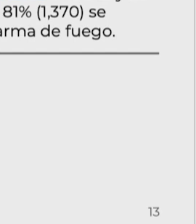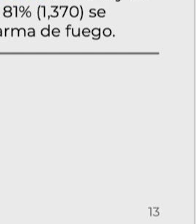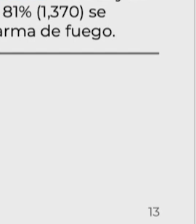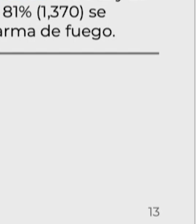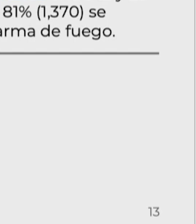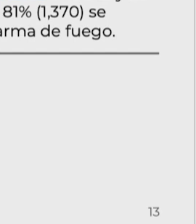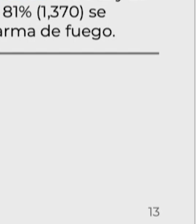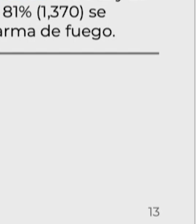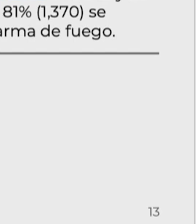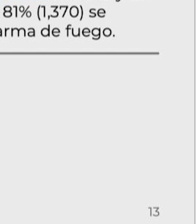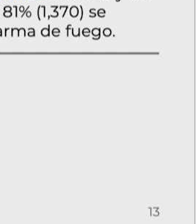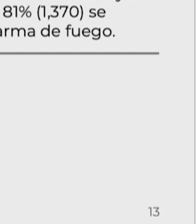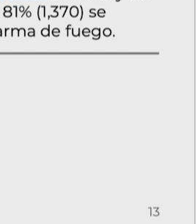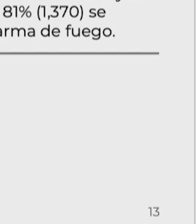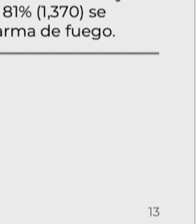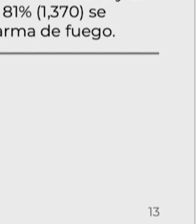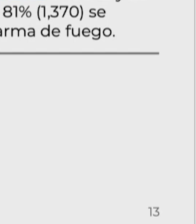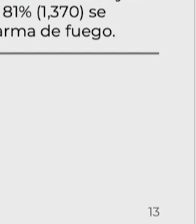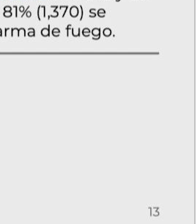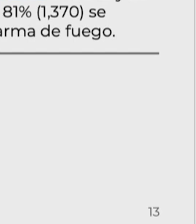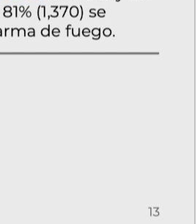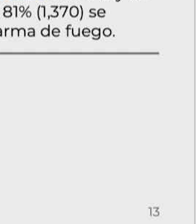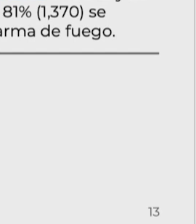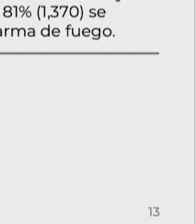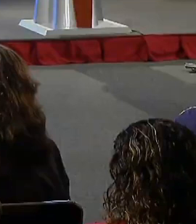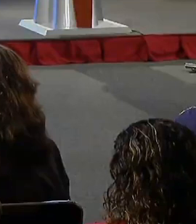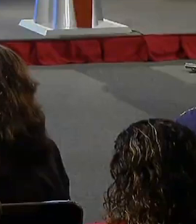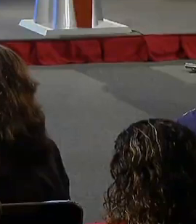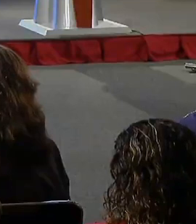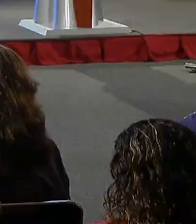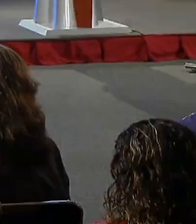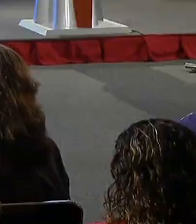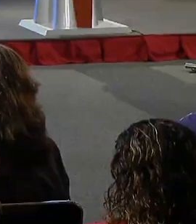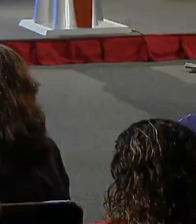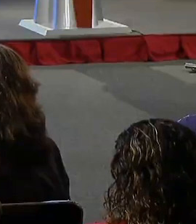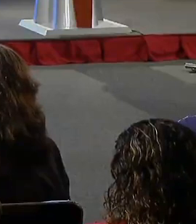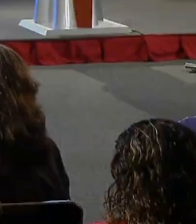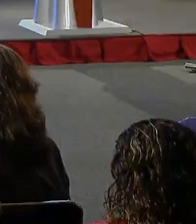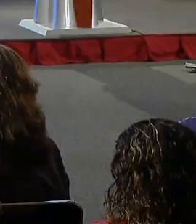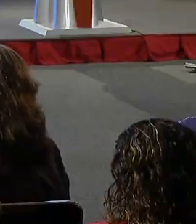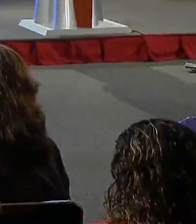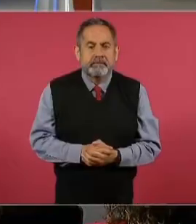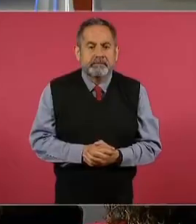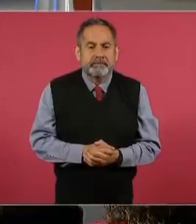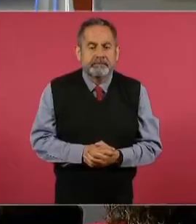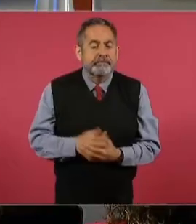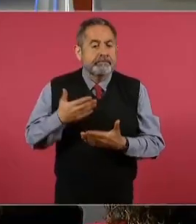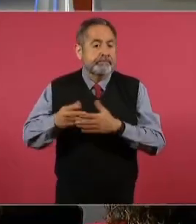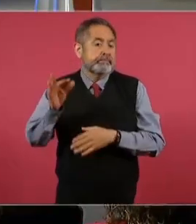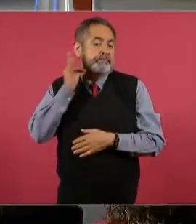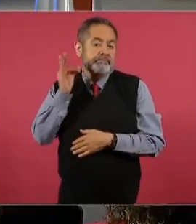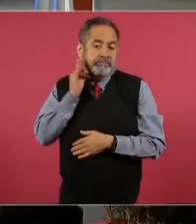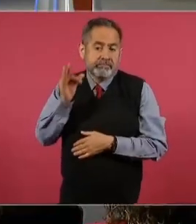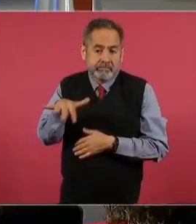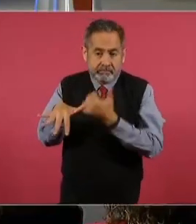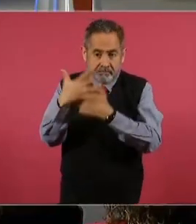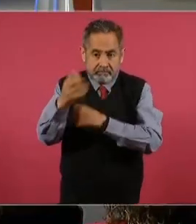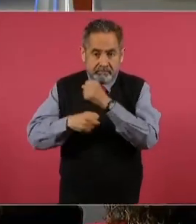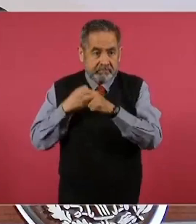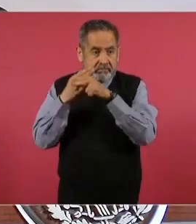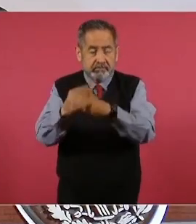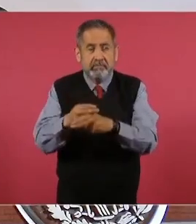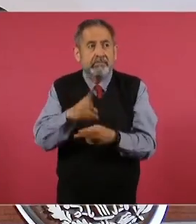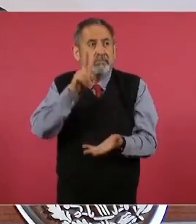procuración de justicia del Estado. El actual fiscal cumple quince años en el cargo, su nombramiento concluye en dos mil